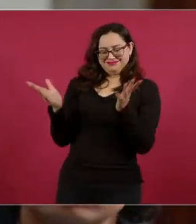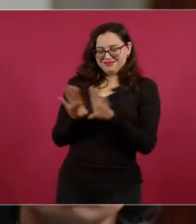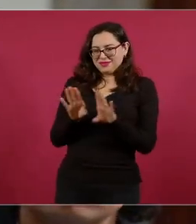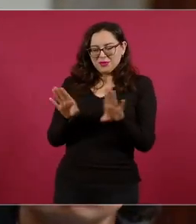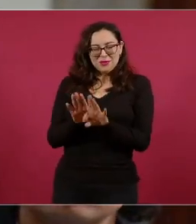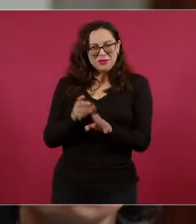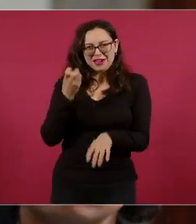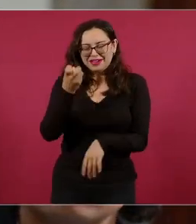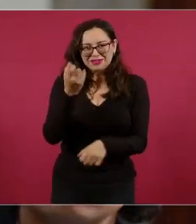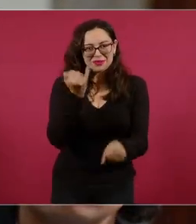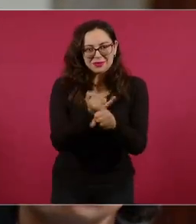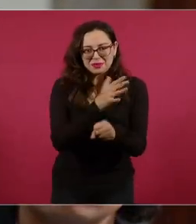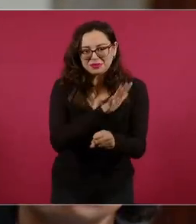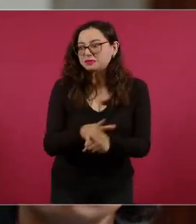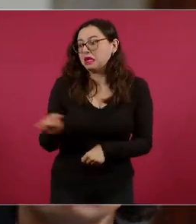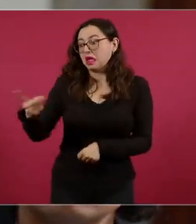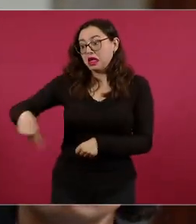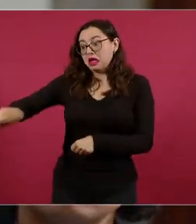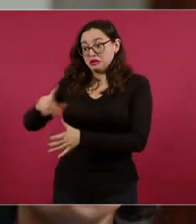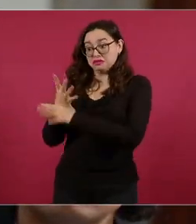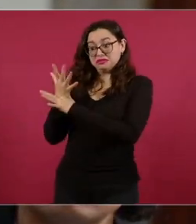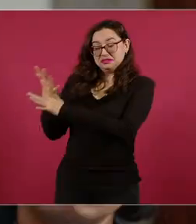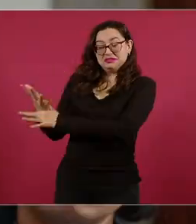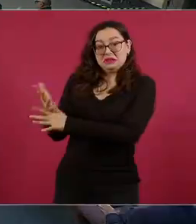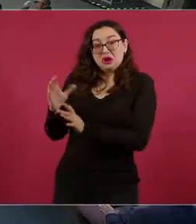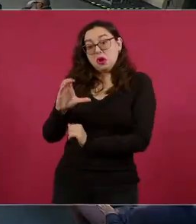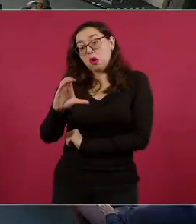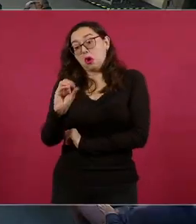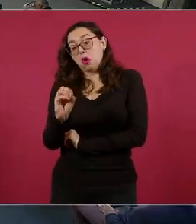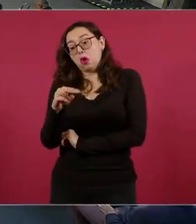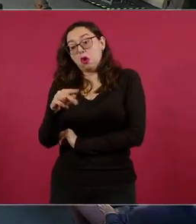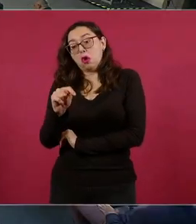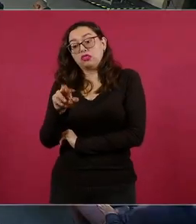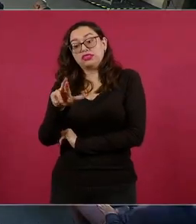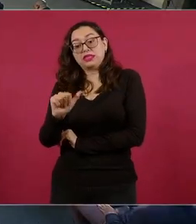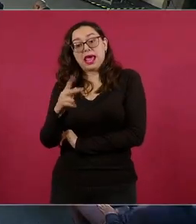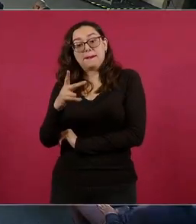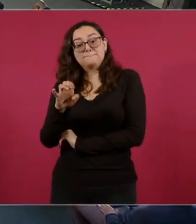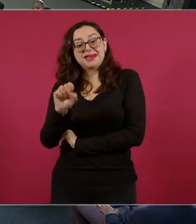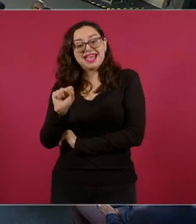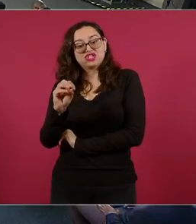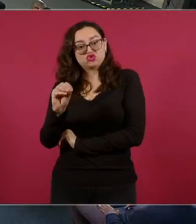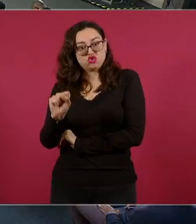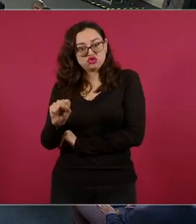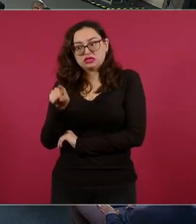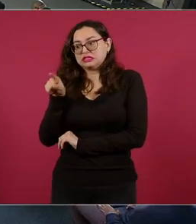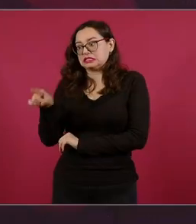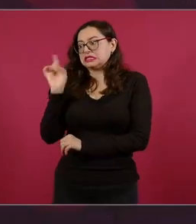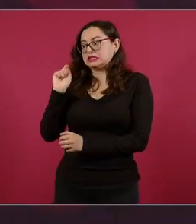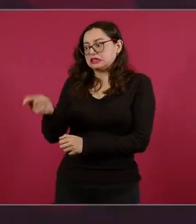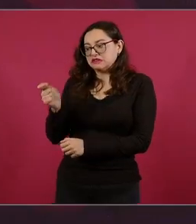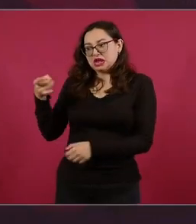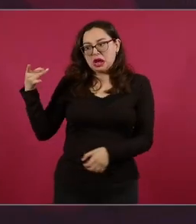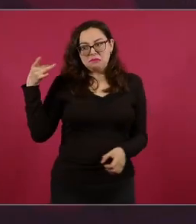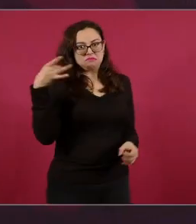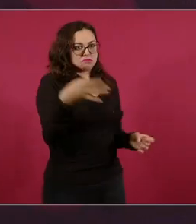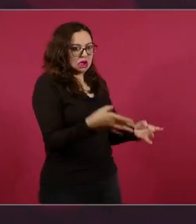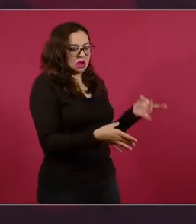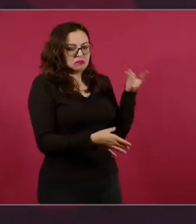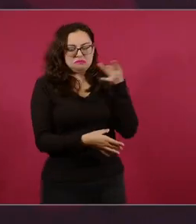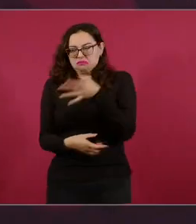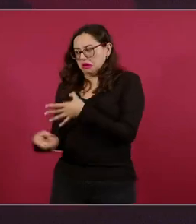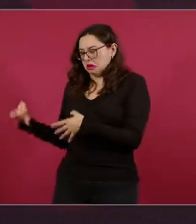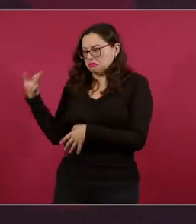poderes de la unión y cómo debería ser el resultado? Bueno, tiene que aceptarse la división